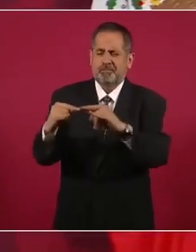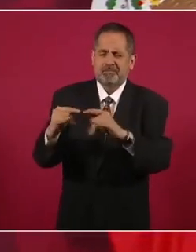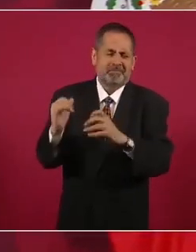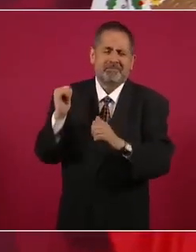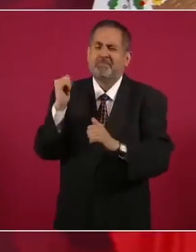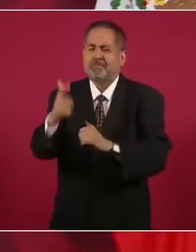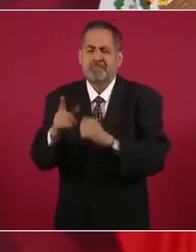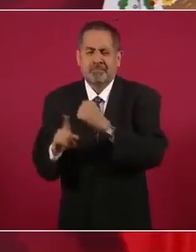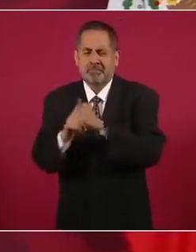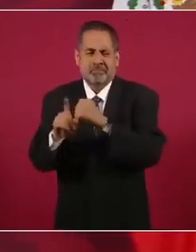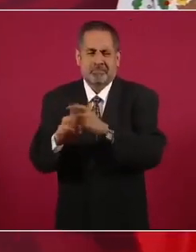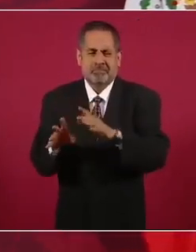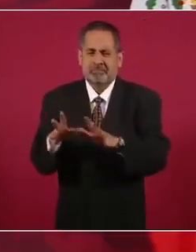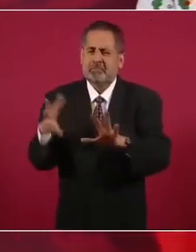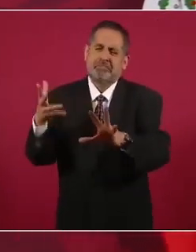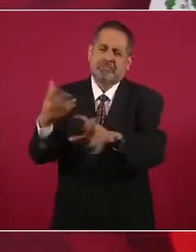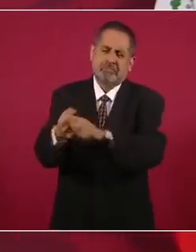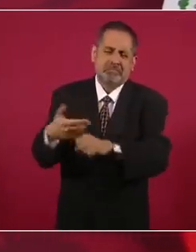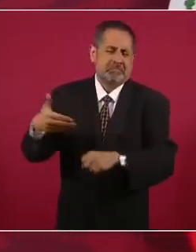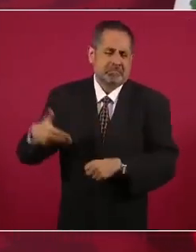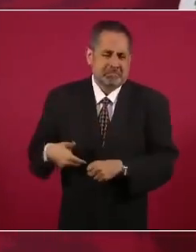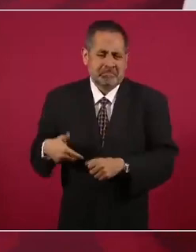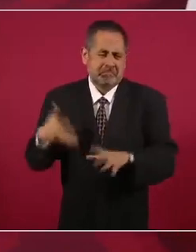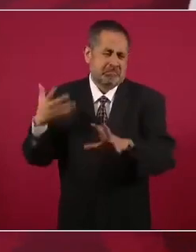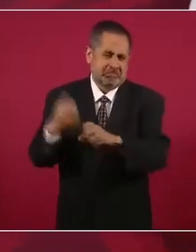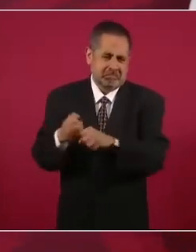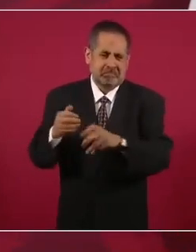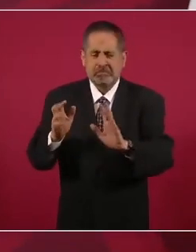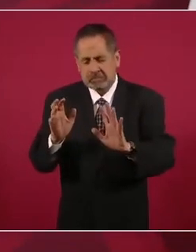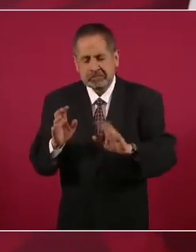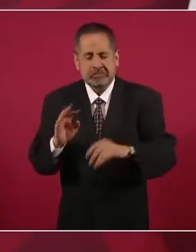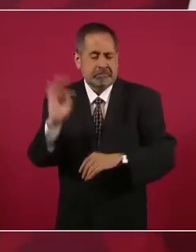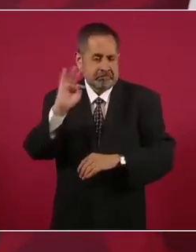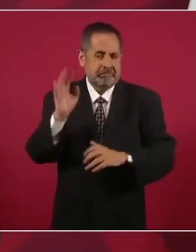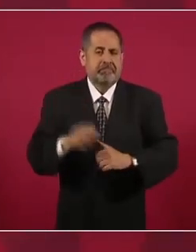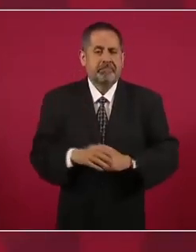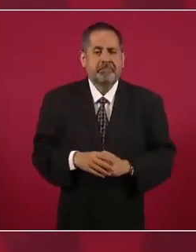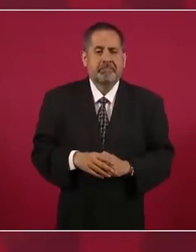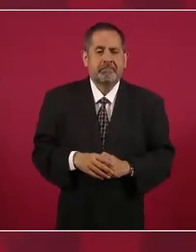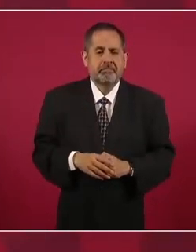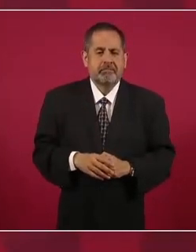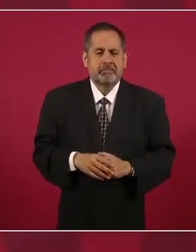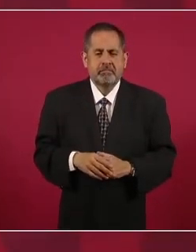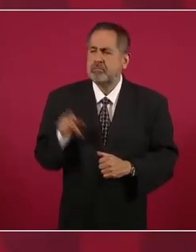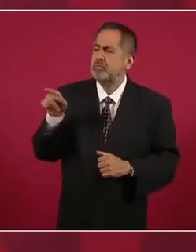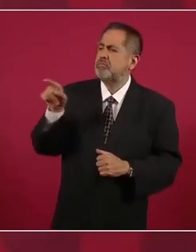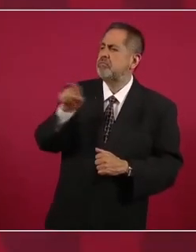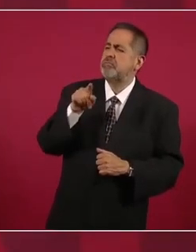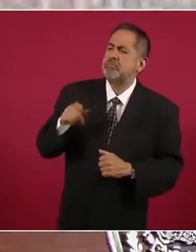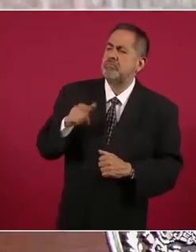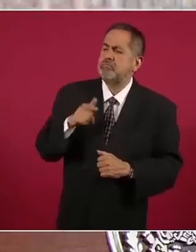enfrentaran un accidente de tránsito, ¿les gustaría